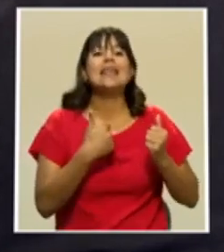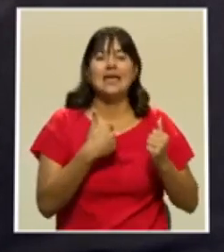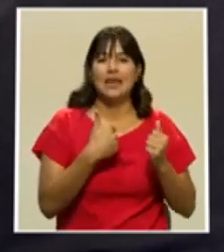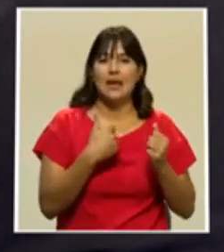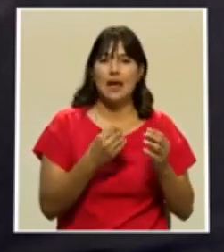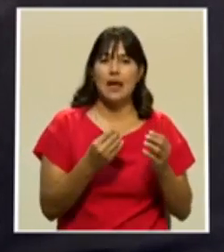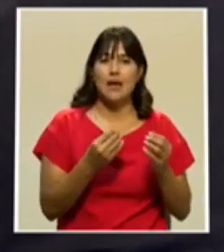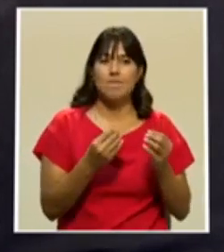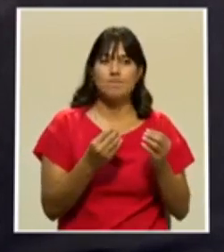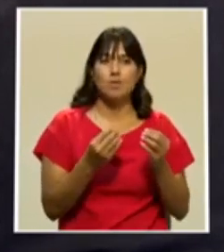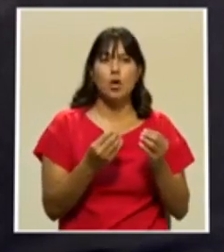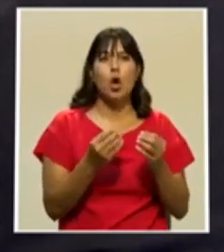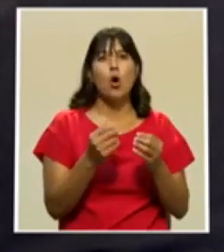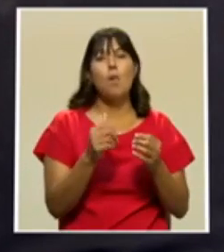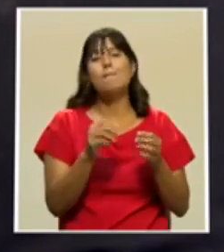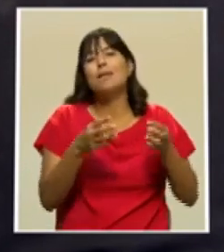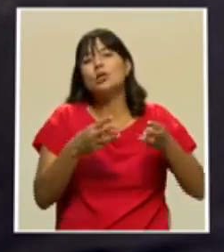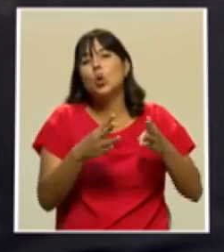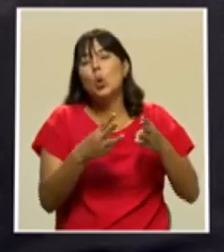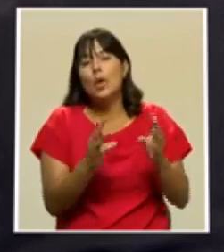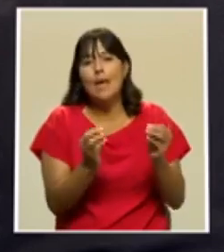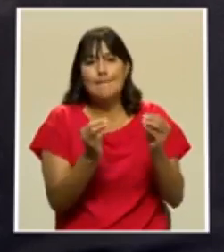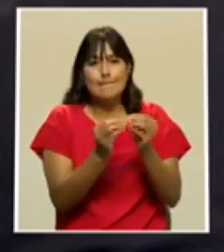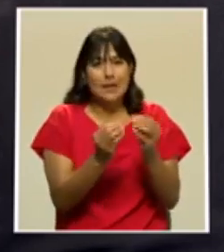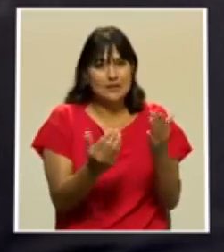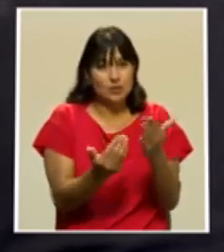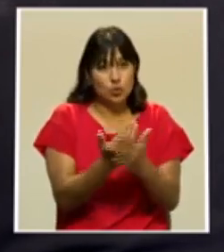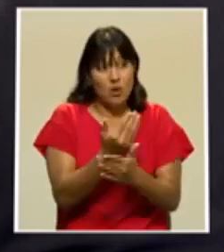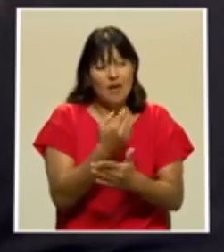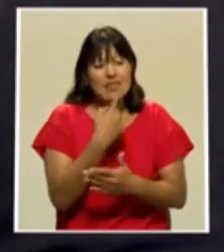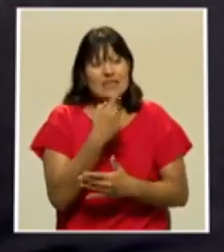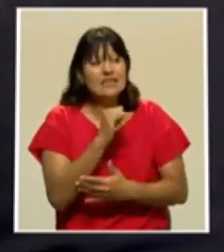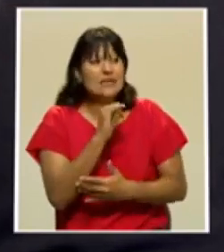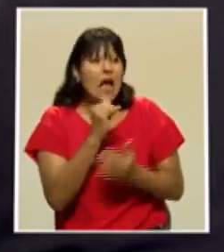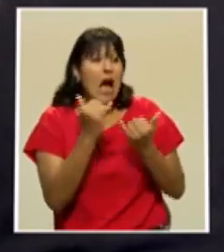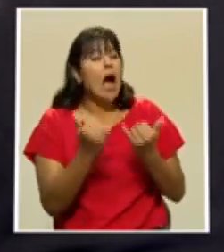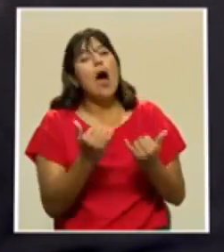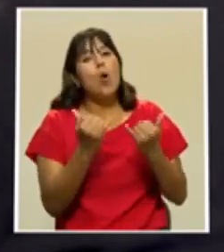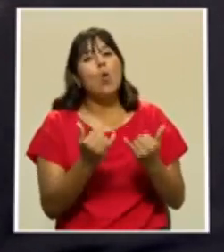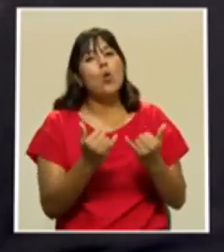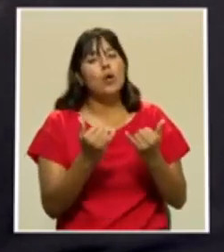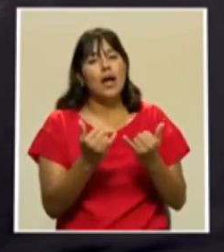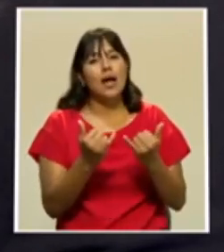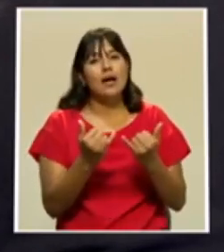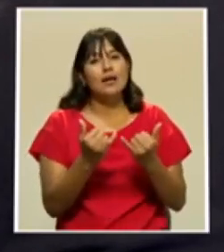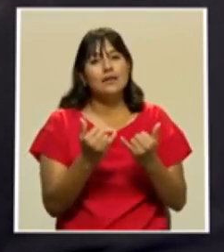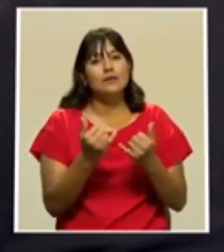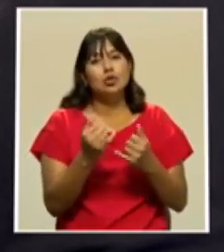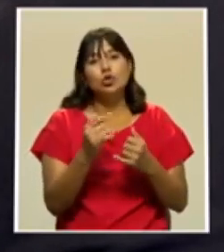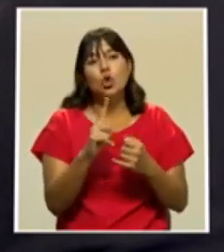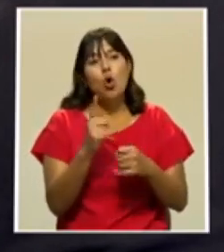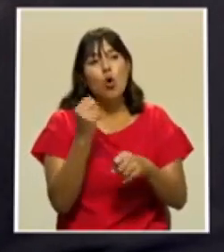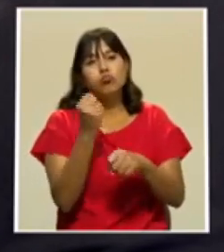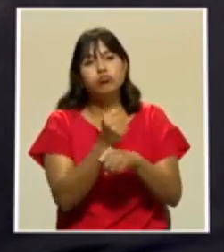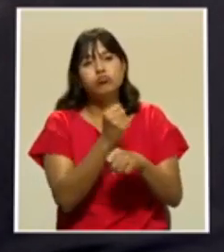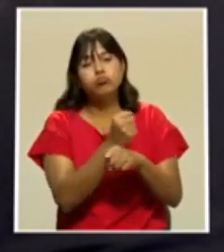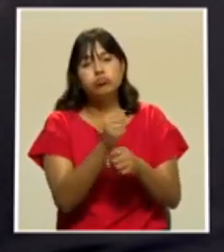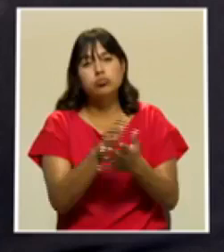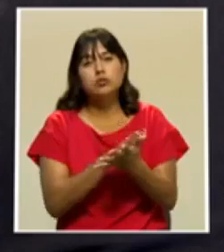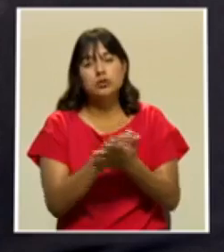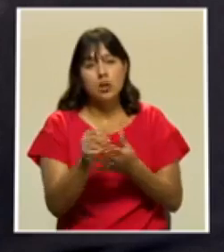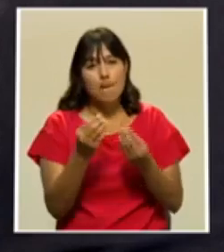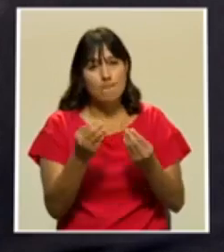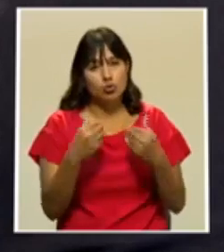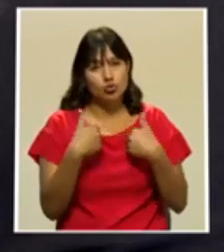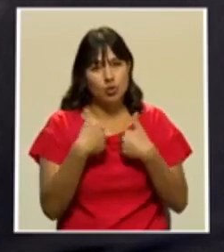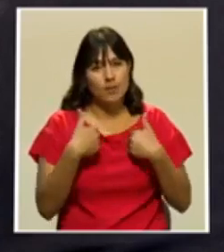¿Qué opinan de cuán efectivas son estas nuevas técnicas para minimizar